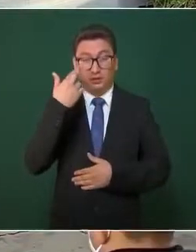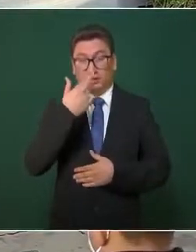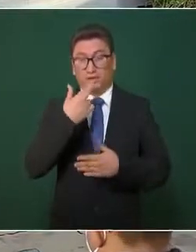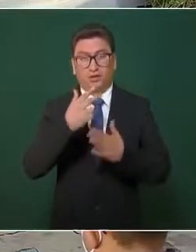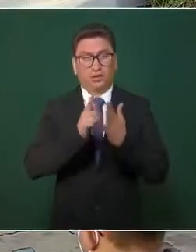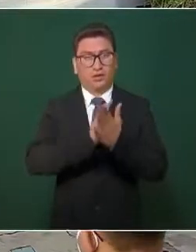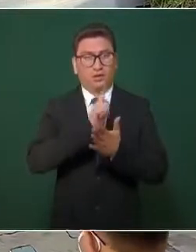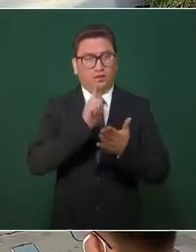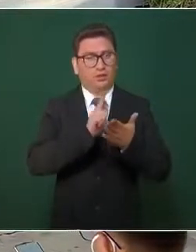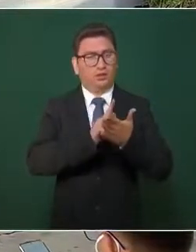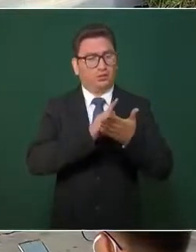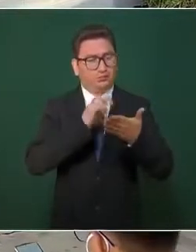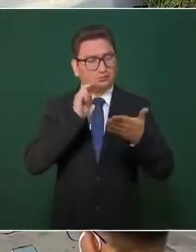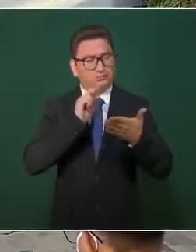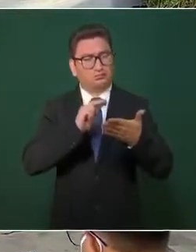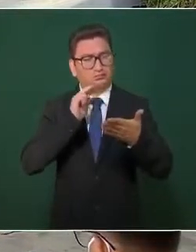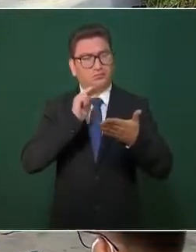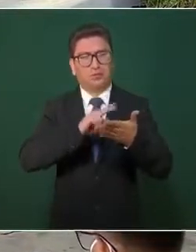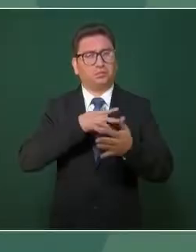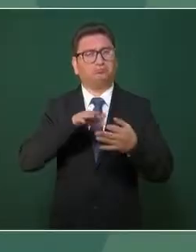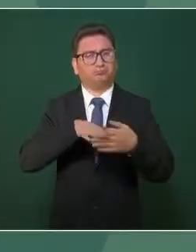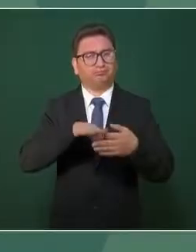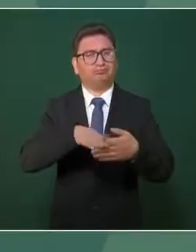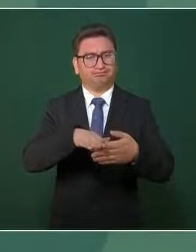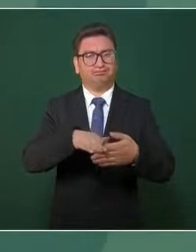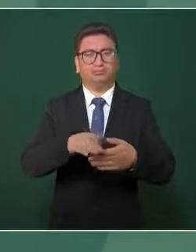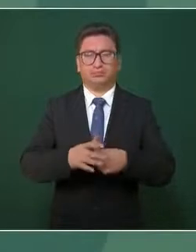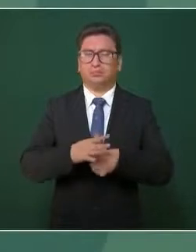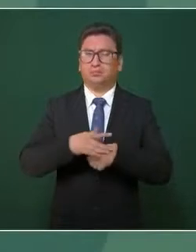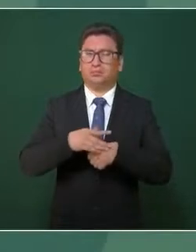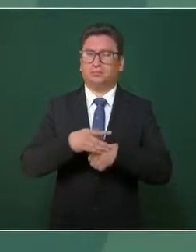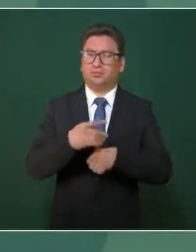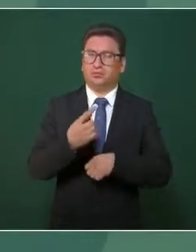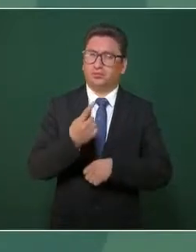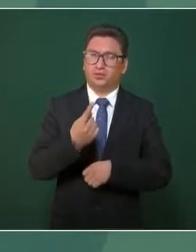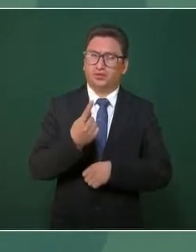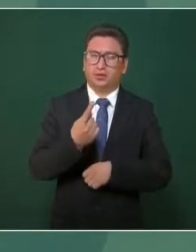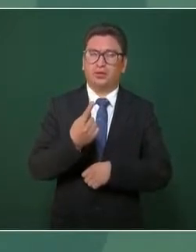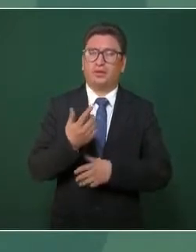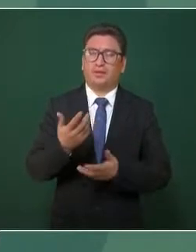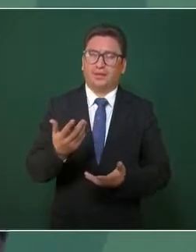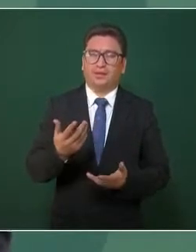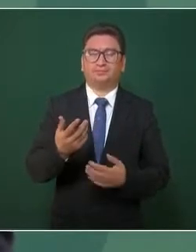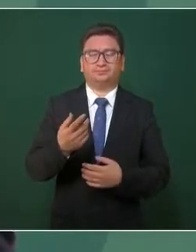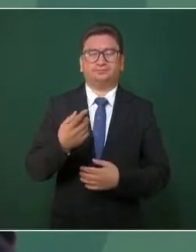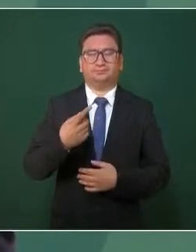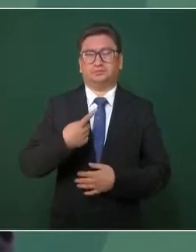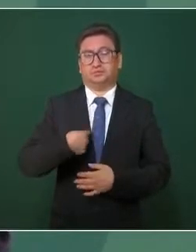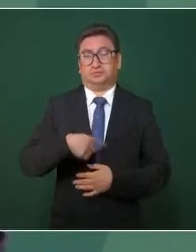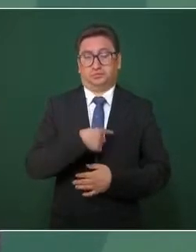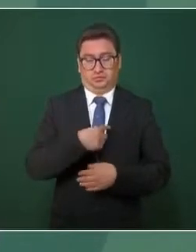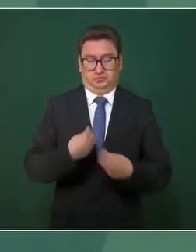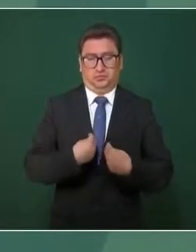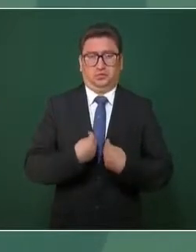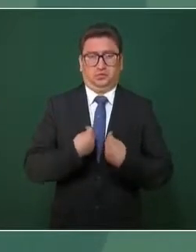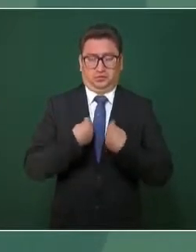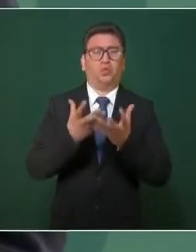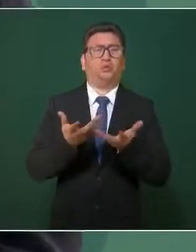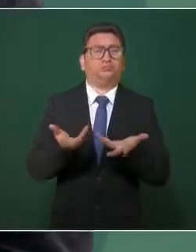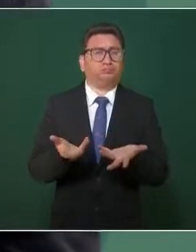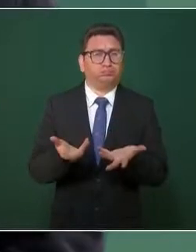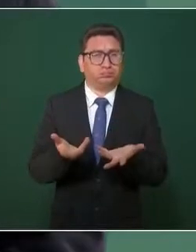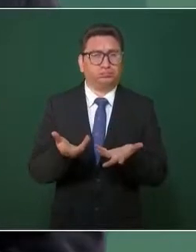constantemente, porque vivimos en un mundo